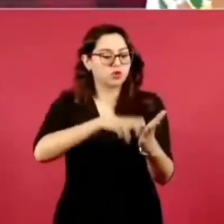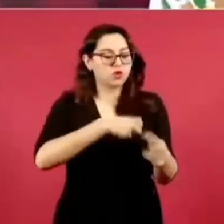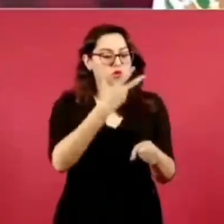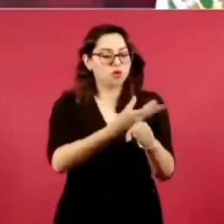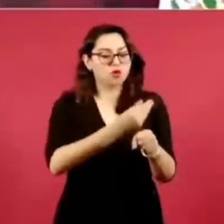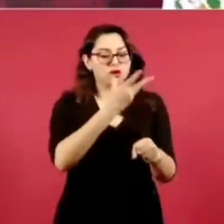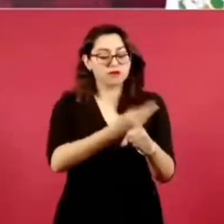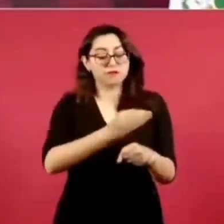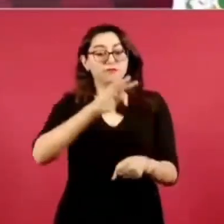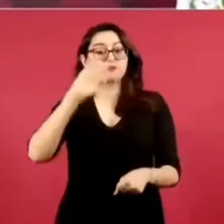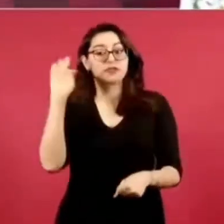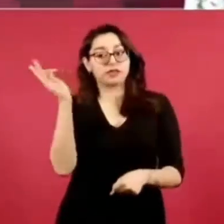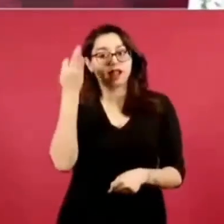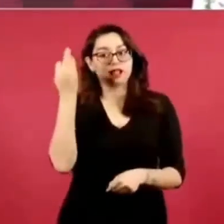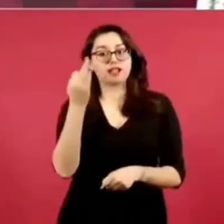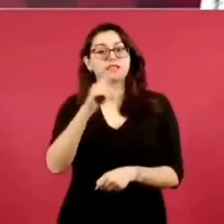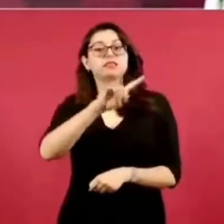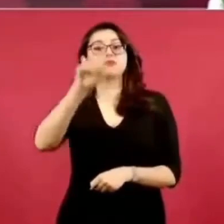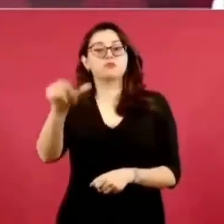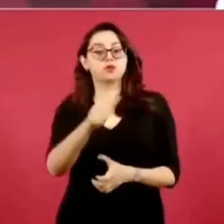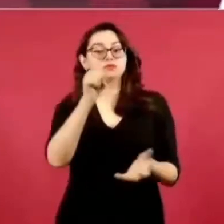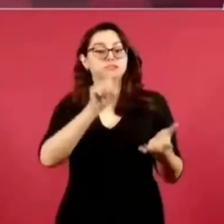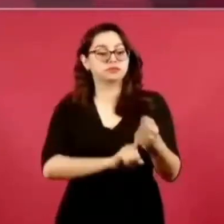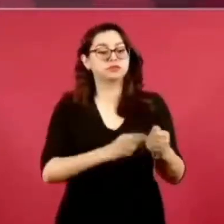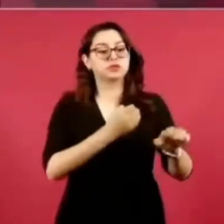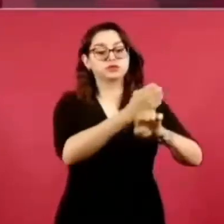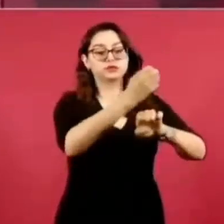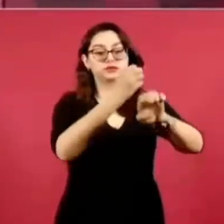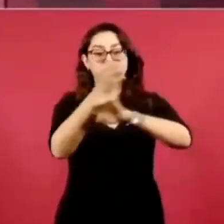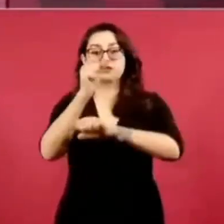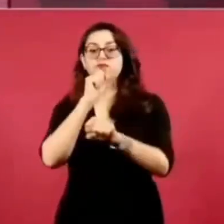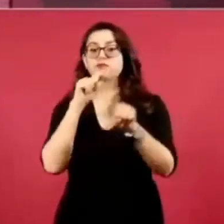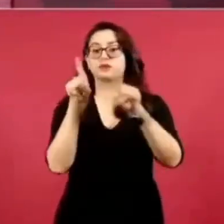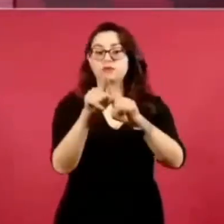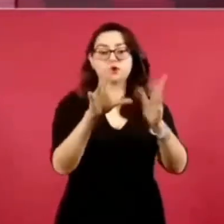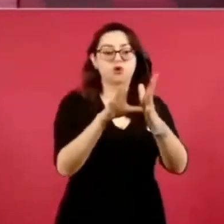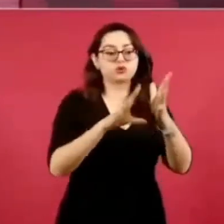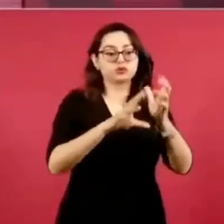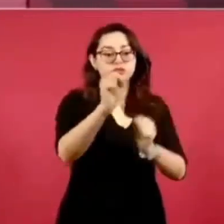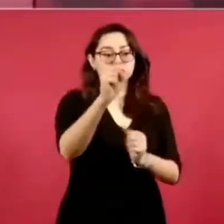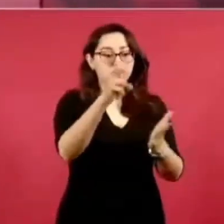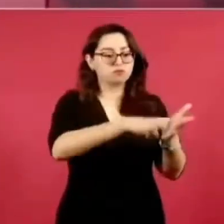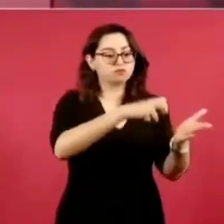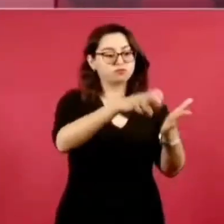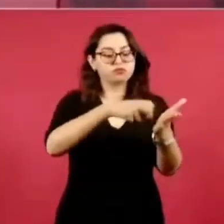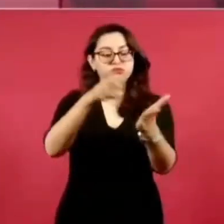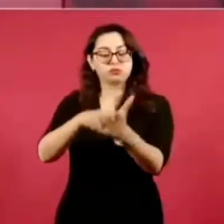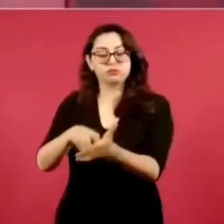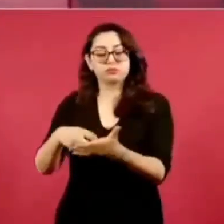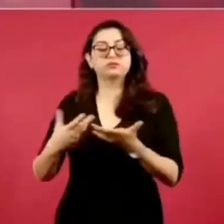para que no se designe